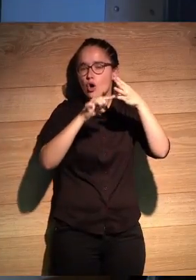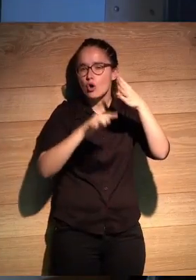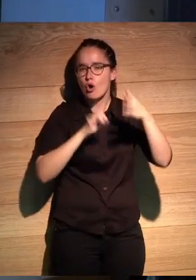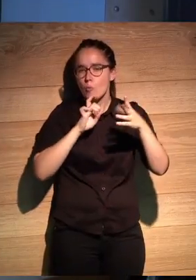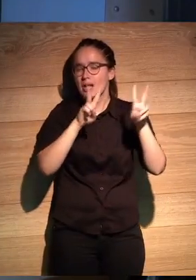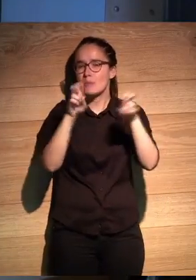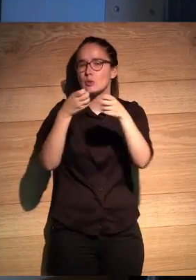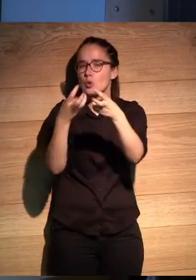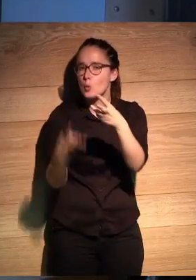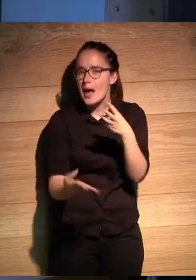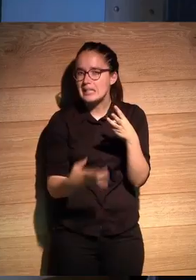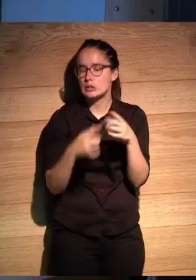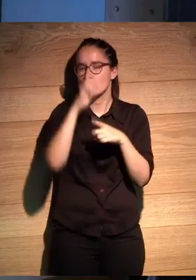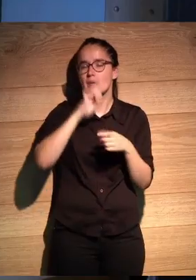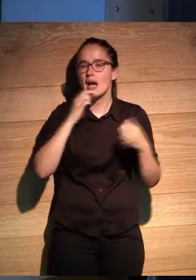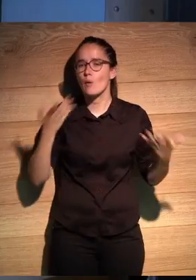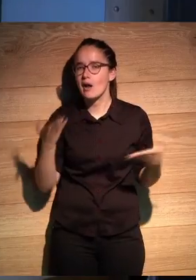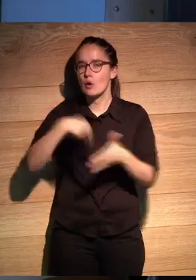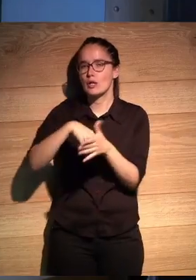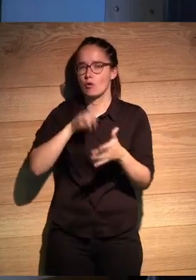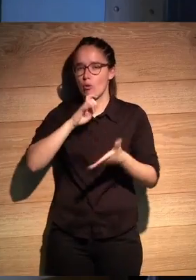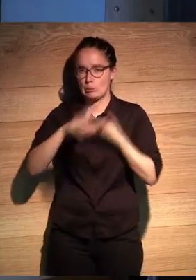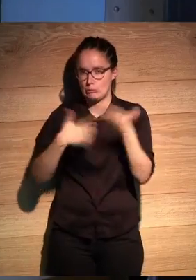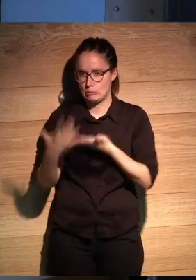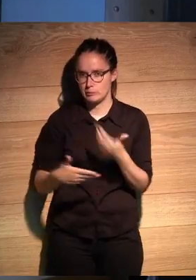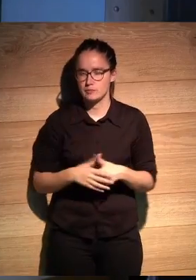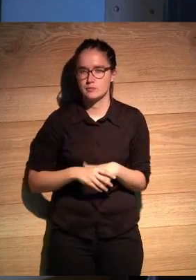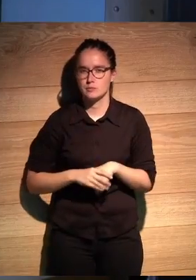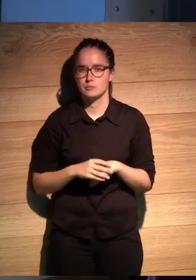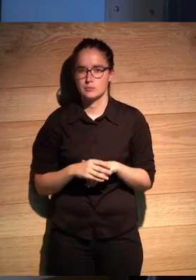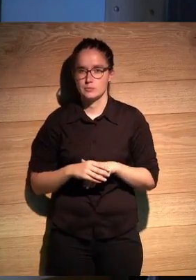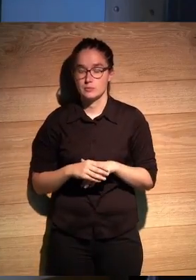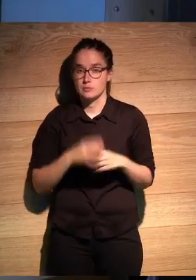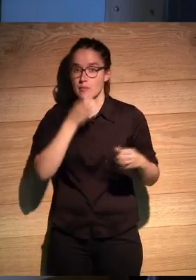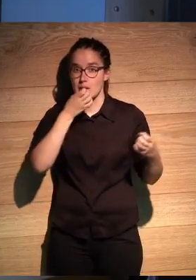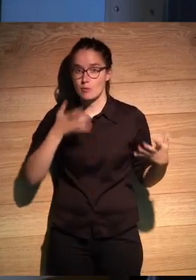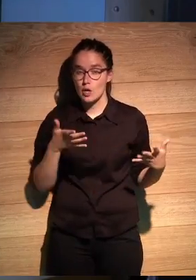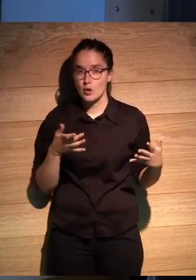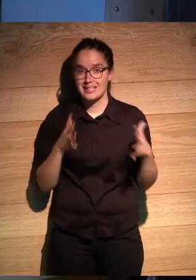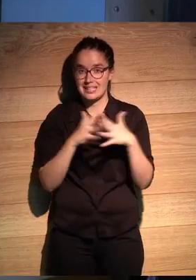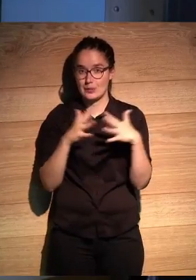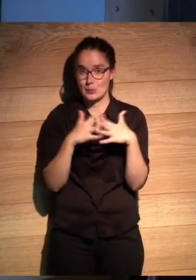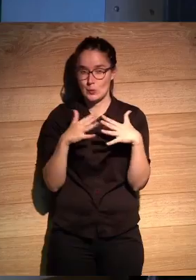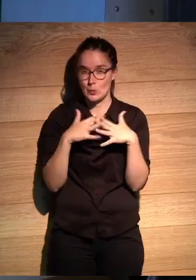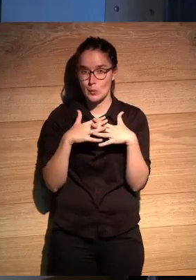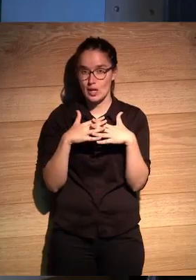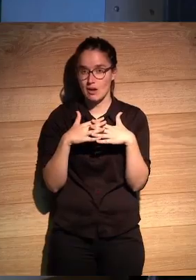cuántos capítulos iba a haber y cuáles eran las imágenes y el contenido, etcétera, etcétera. Y bueno, de esa estructura que